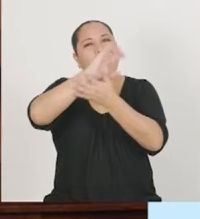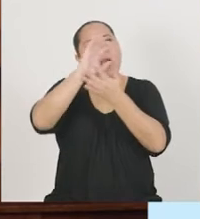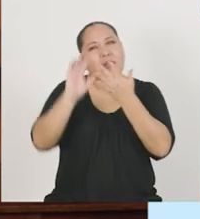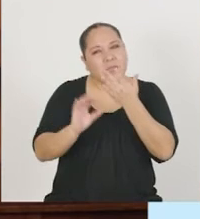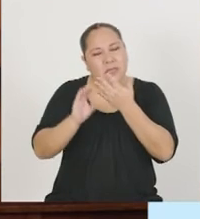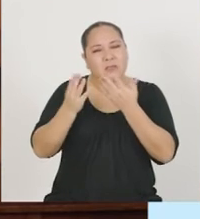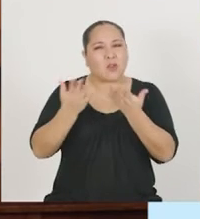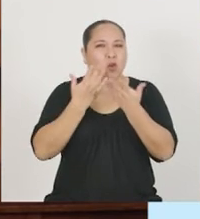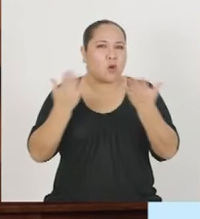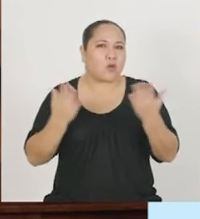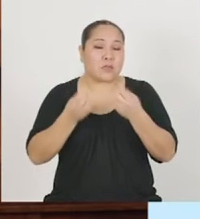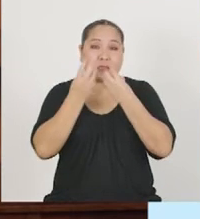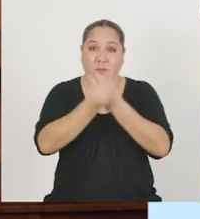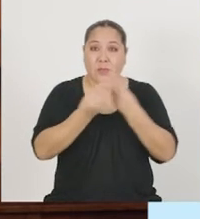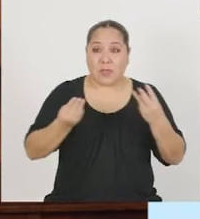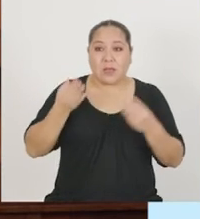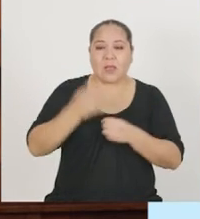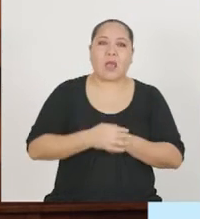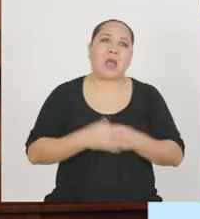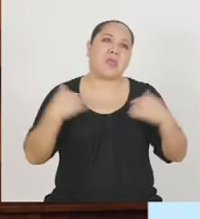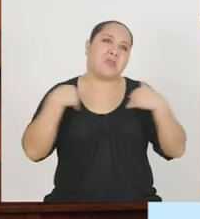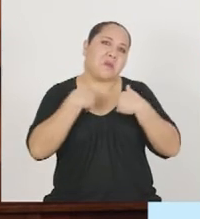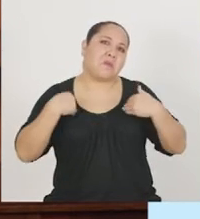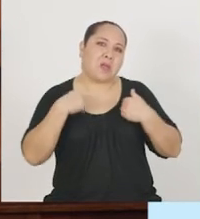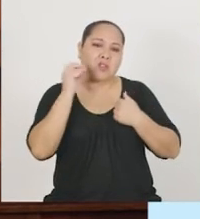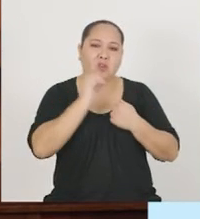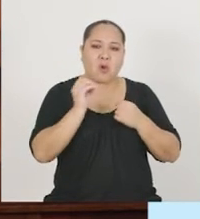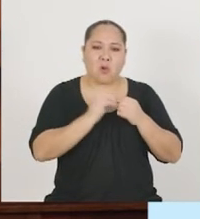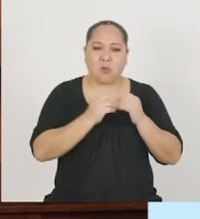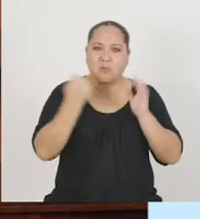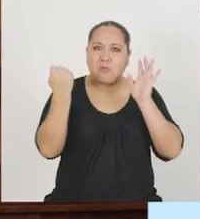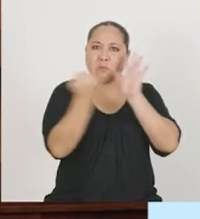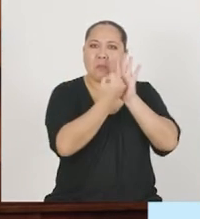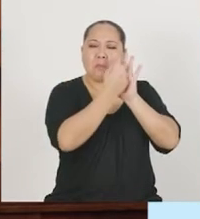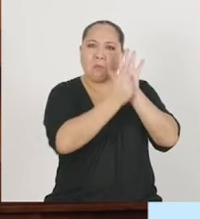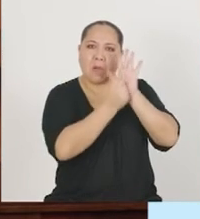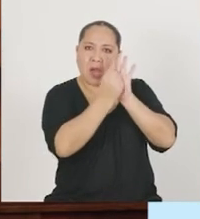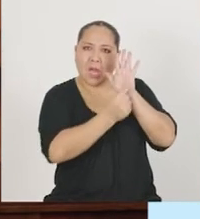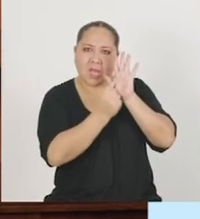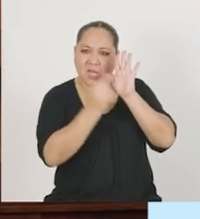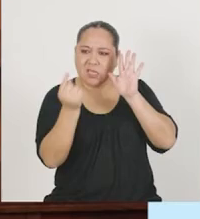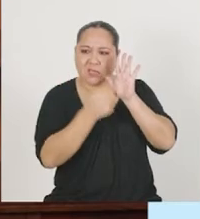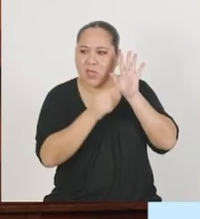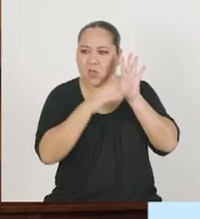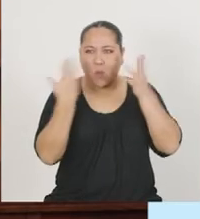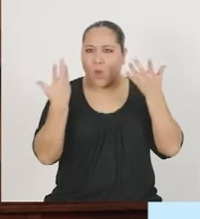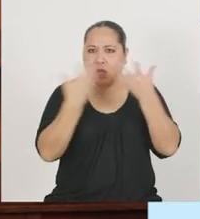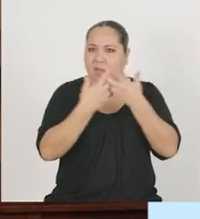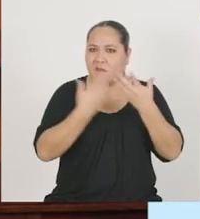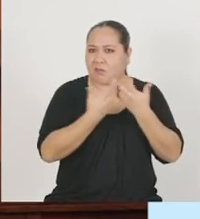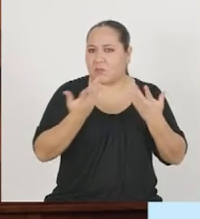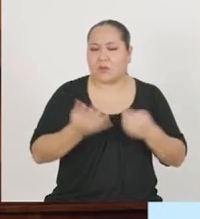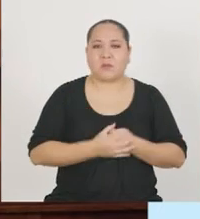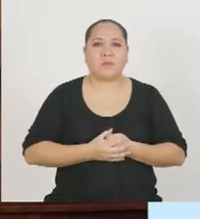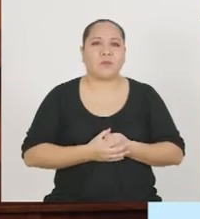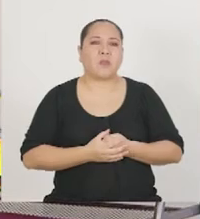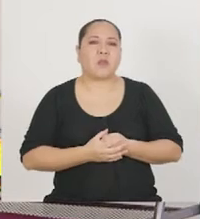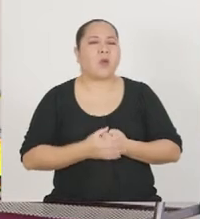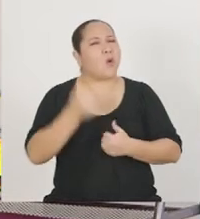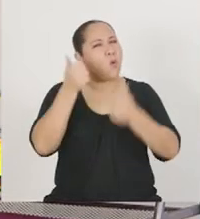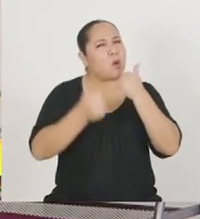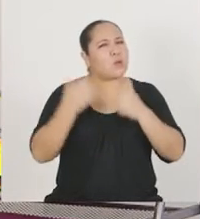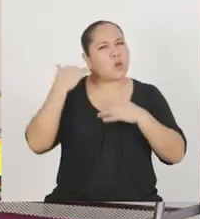características o atributos de objetos, animales o marcas que normalmente no tienen relación aparente.